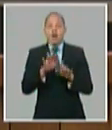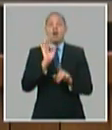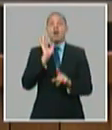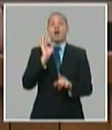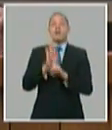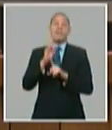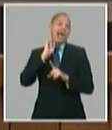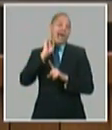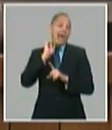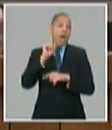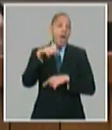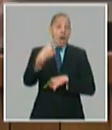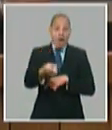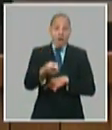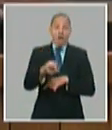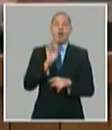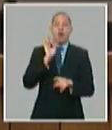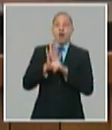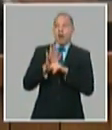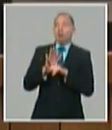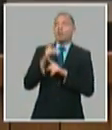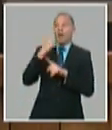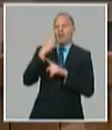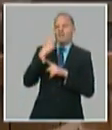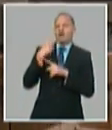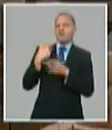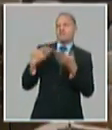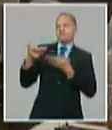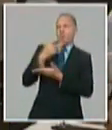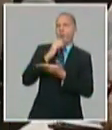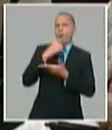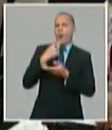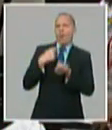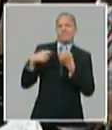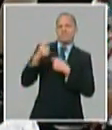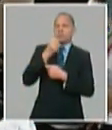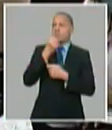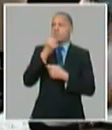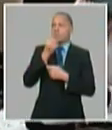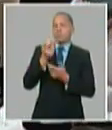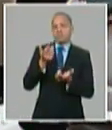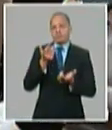de que te doy tanto combustible tantas divisas y dime cuánto me vas a dar tú de producción